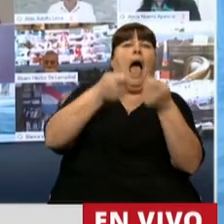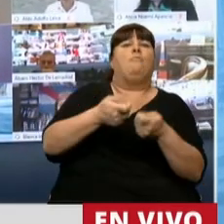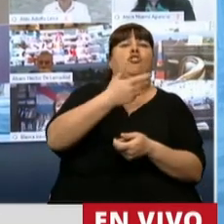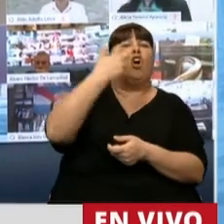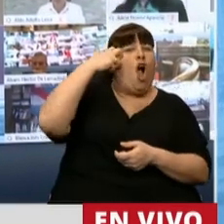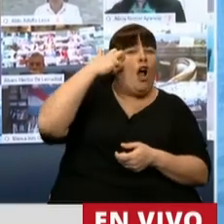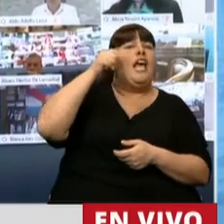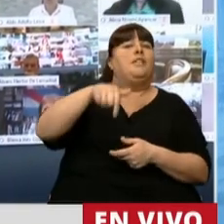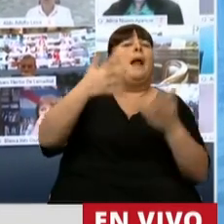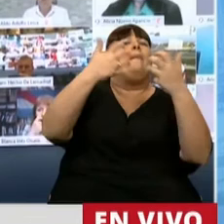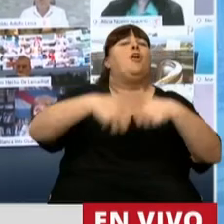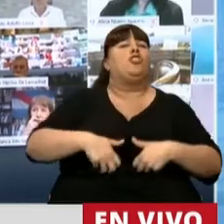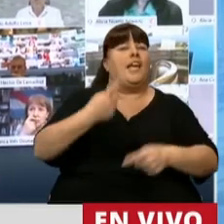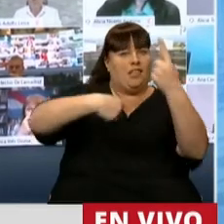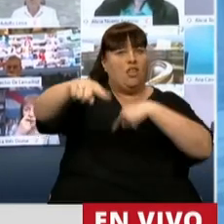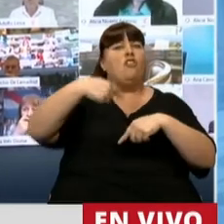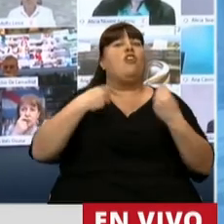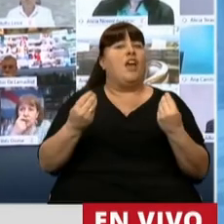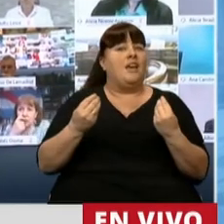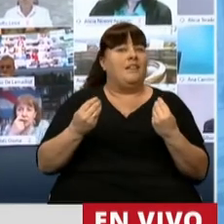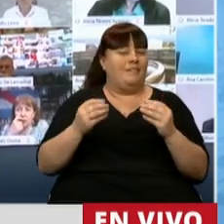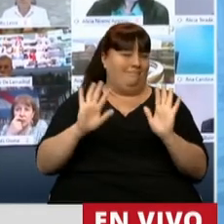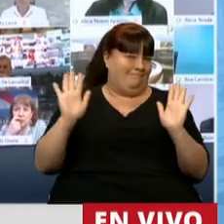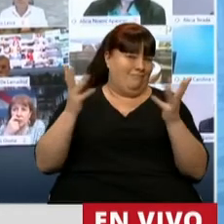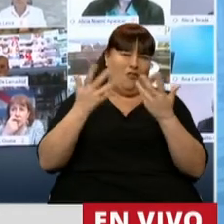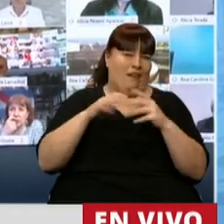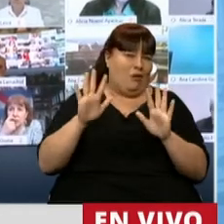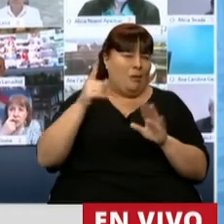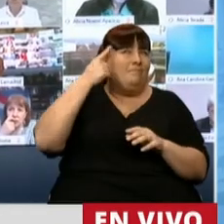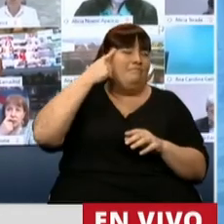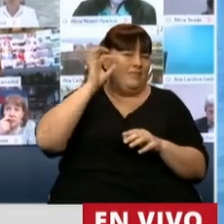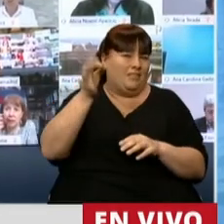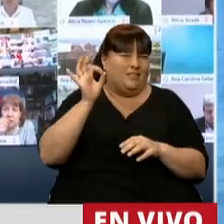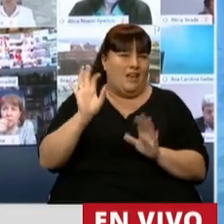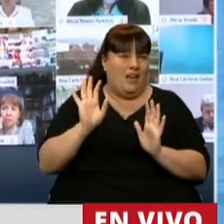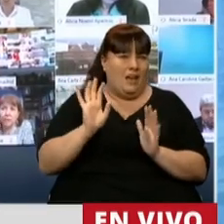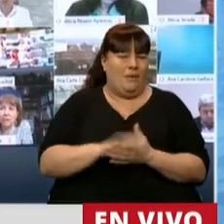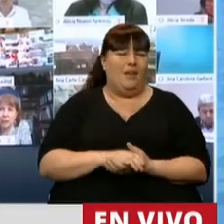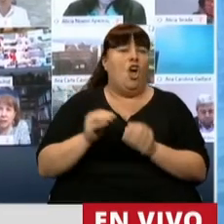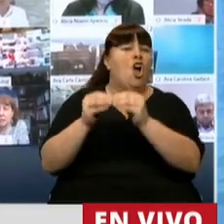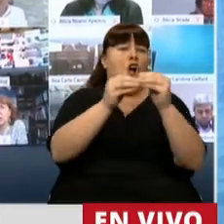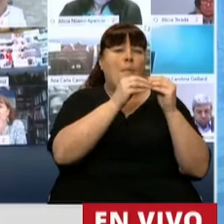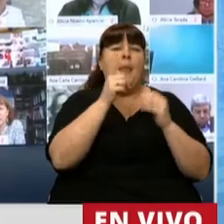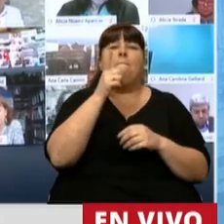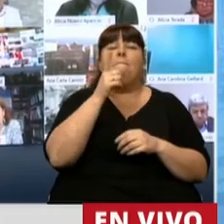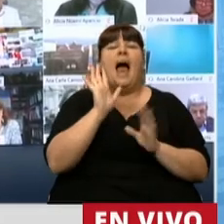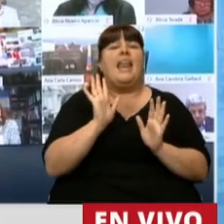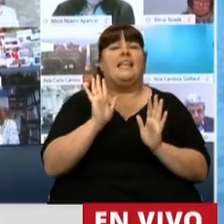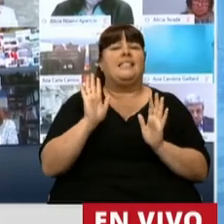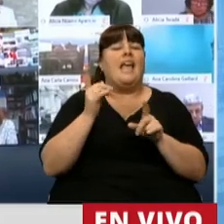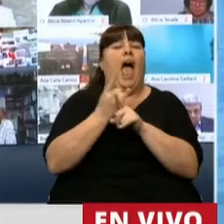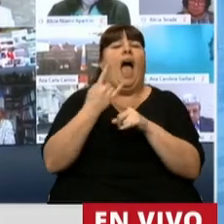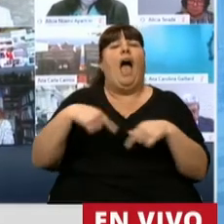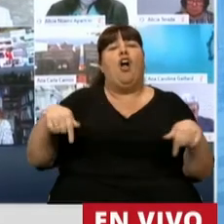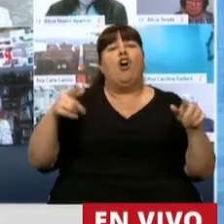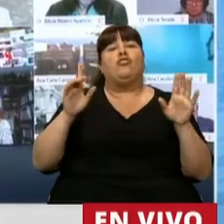Congreso para este proyecto? No hace falta, presidente, mucha imaginación. Muchos colegas parecieran tener un cajón